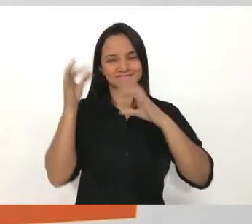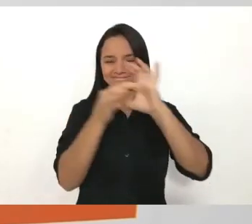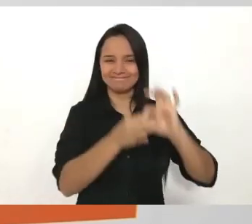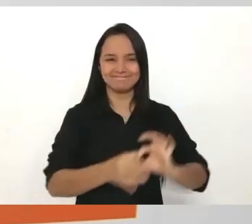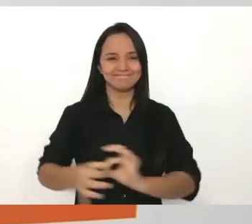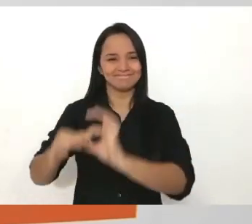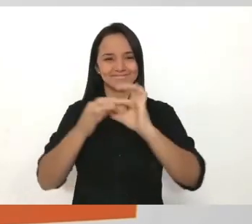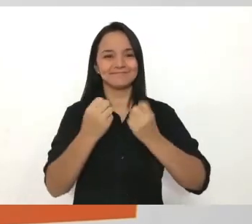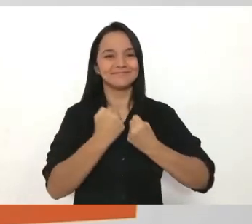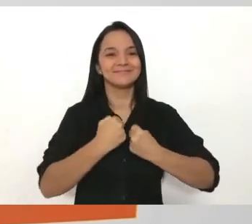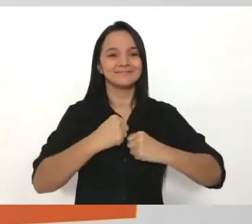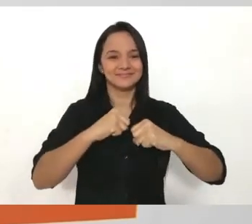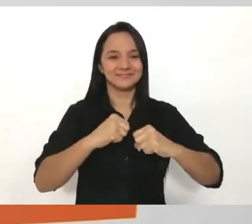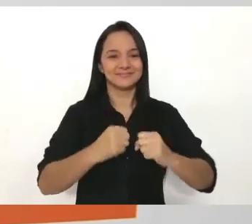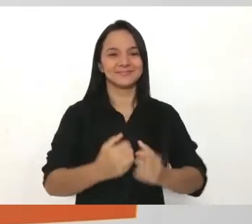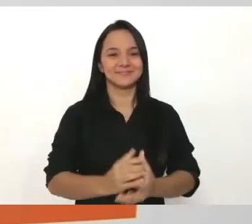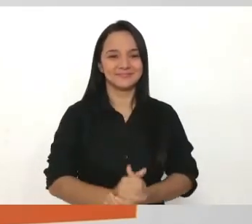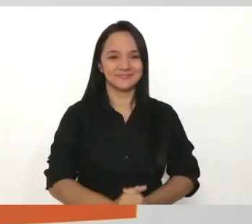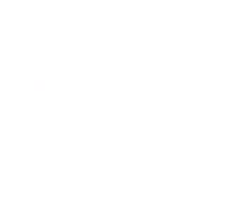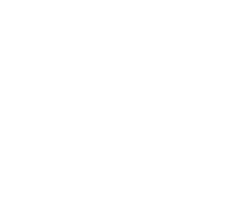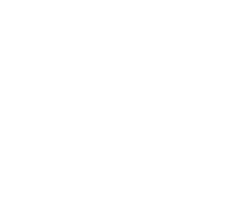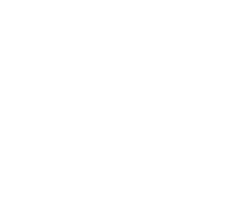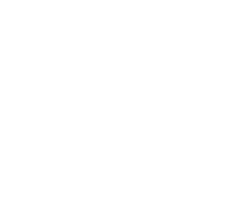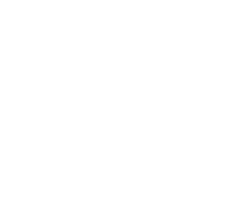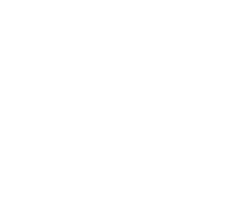demos a este servicio. Este es un esfuerzo de todos.